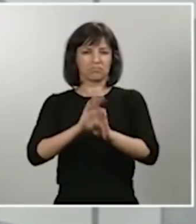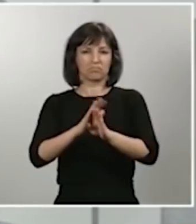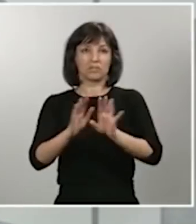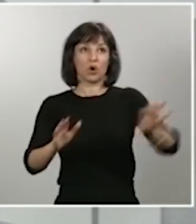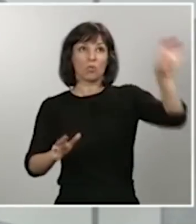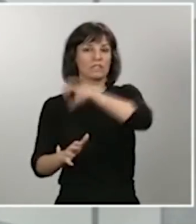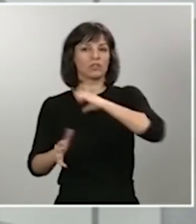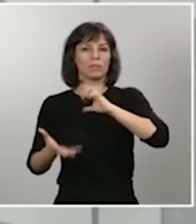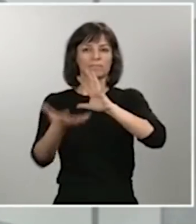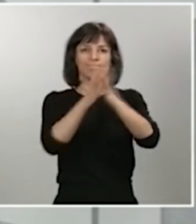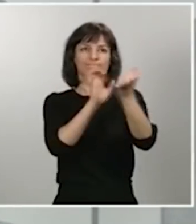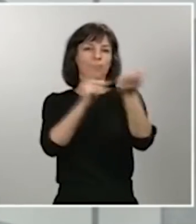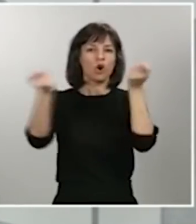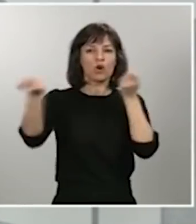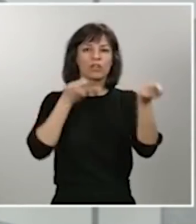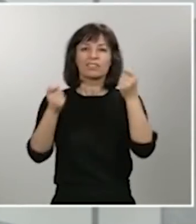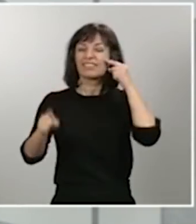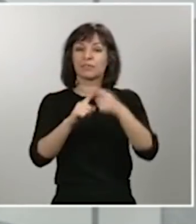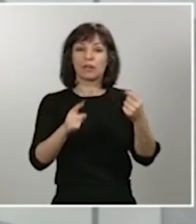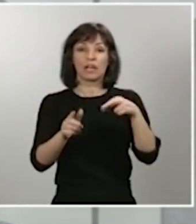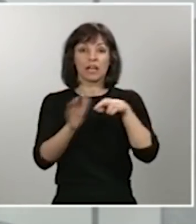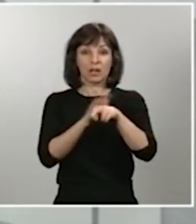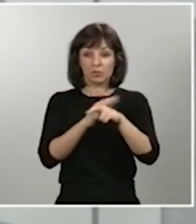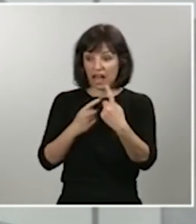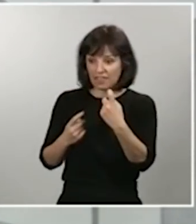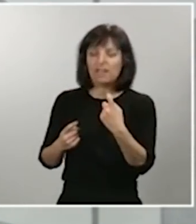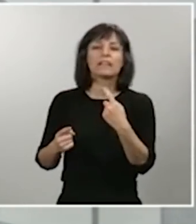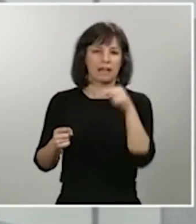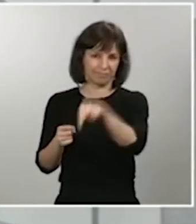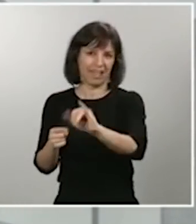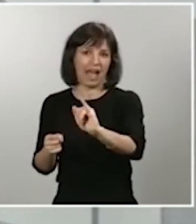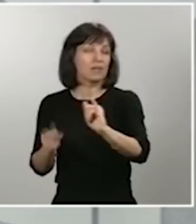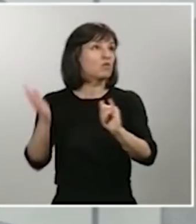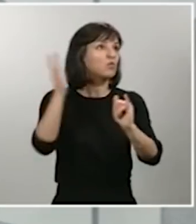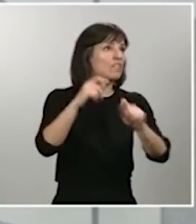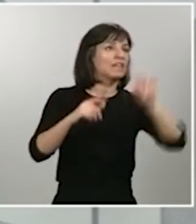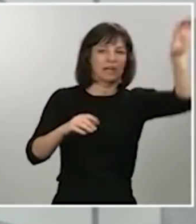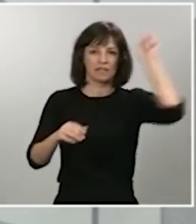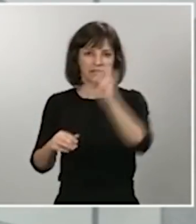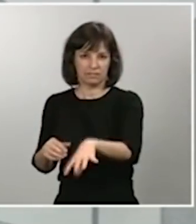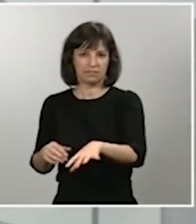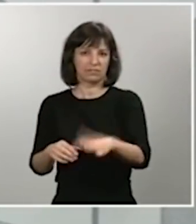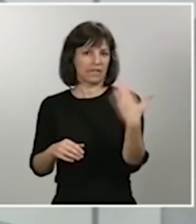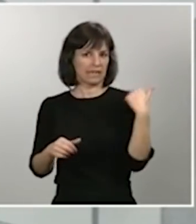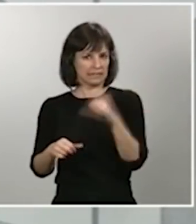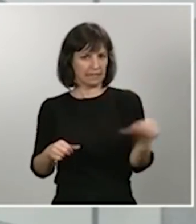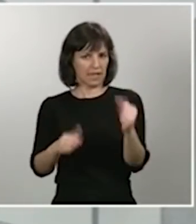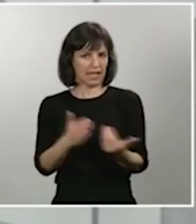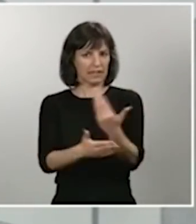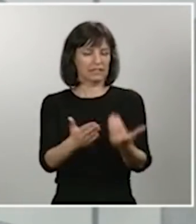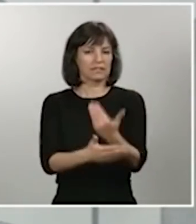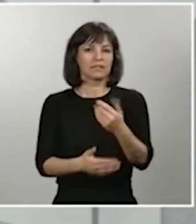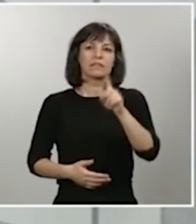recursos necesarios están allí donde son justamente necesarios. Esto lo hemos venido haciendo en las últimas semanas y también hemos contemplado todos los escenarios